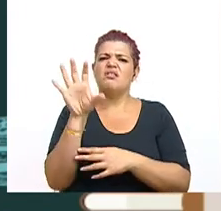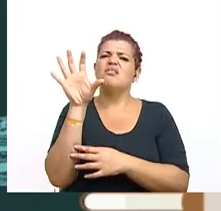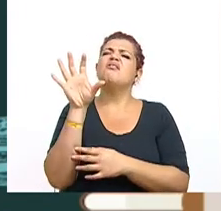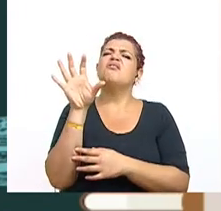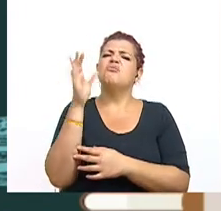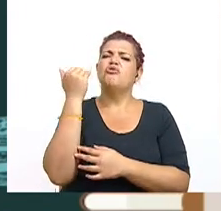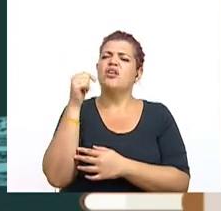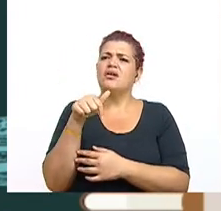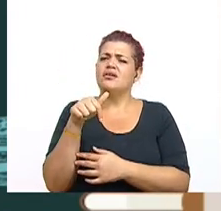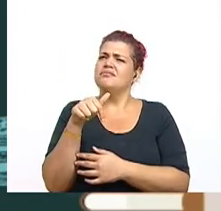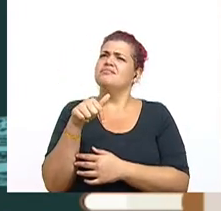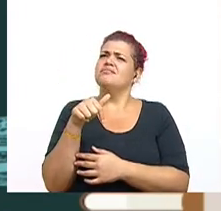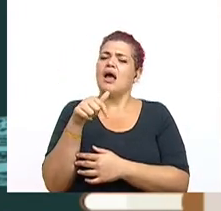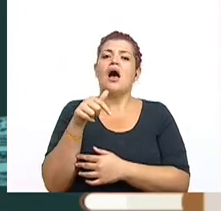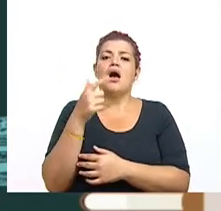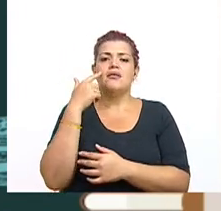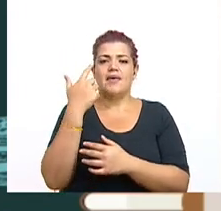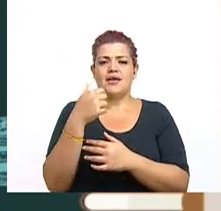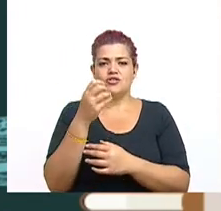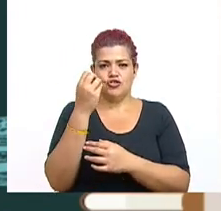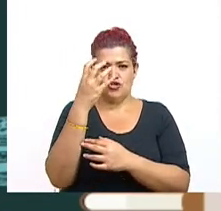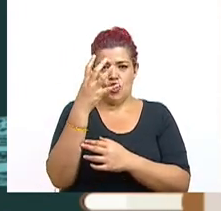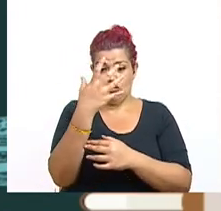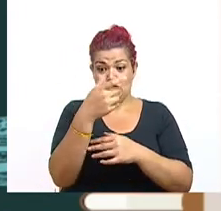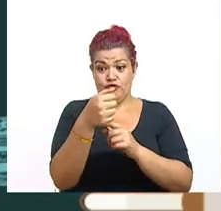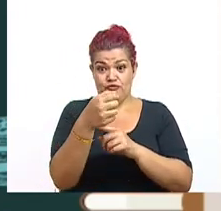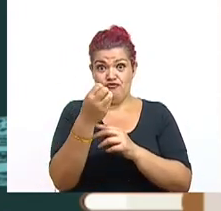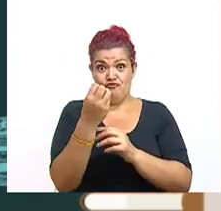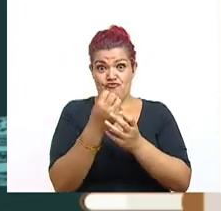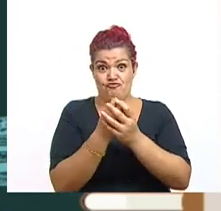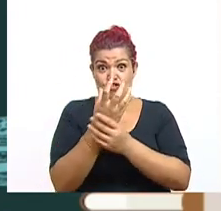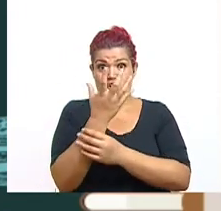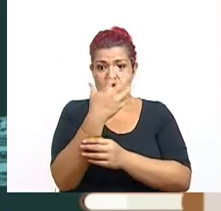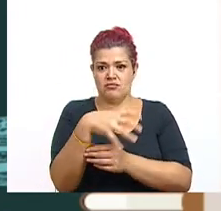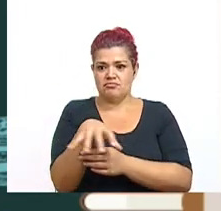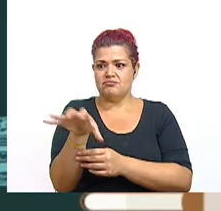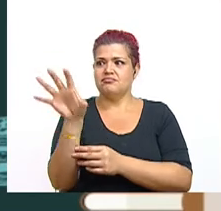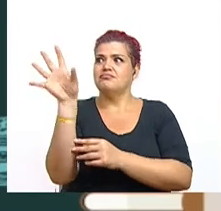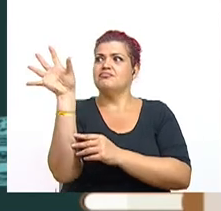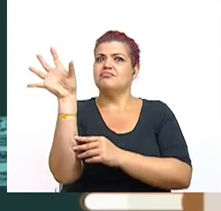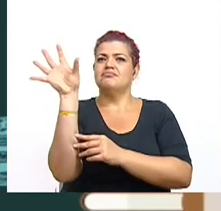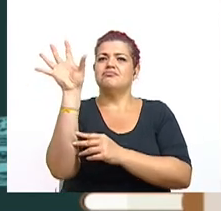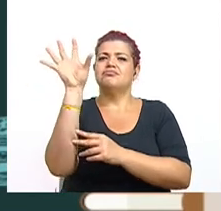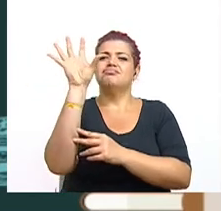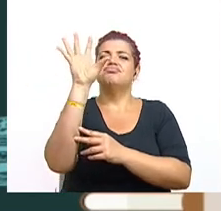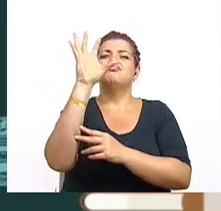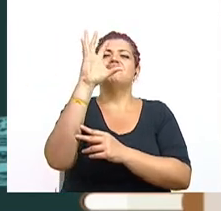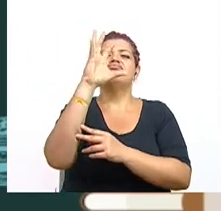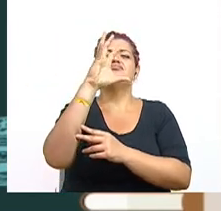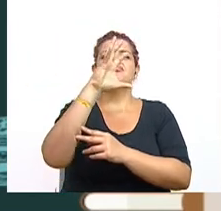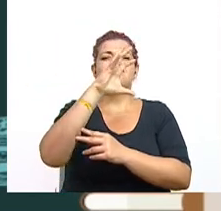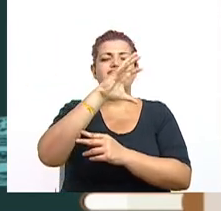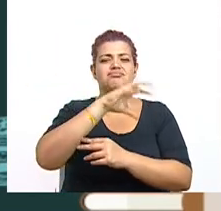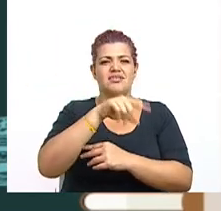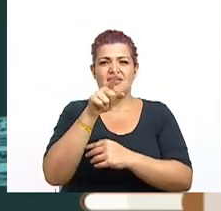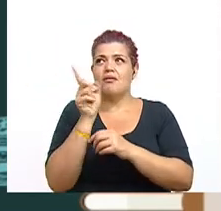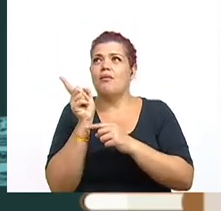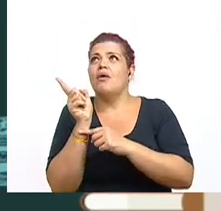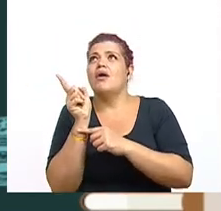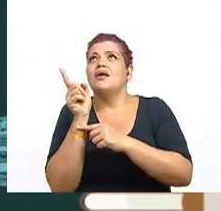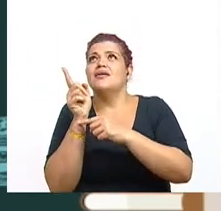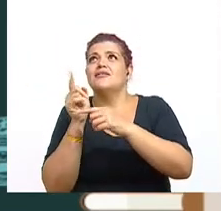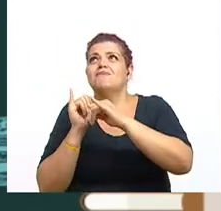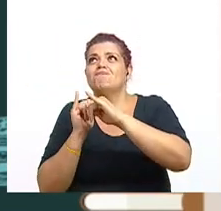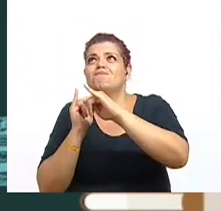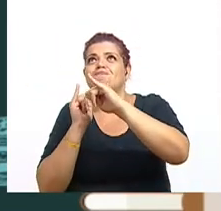culturas. El girasol hace un movimiento de este a oeste, de la mañana al final de la tarde, siguiendo al astro rey, por